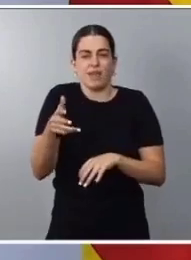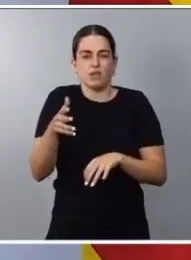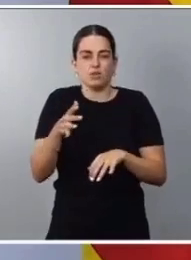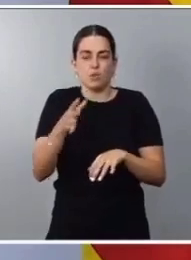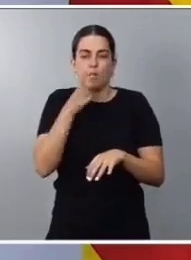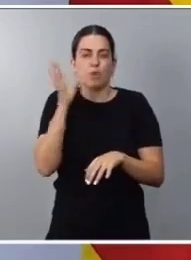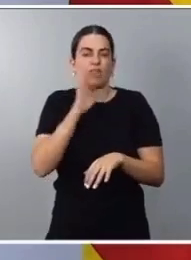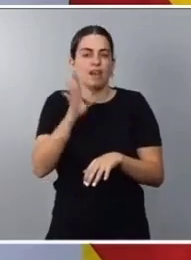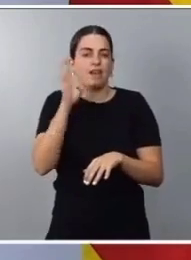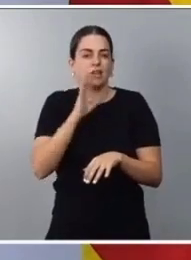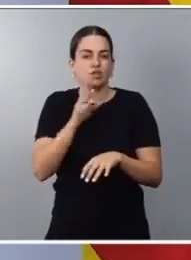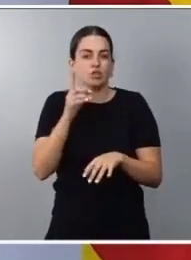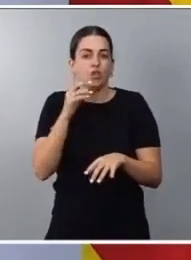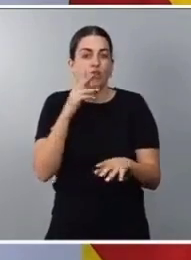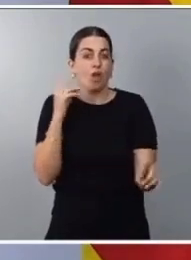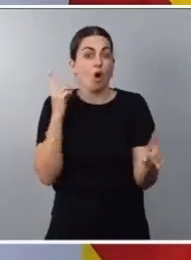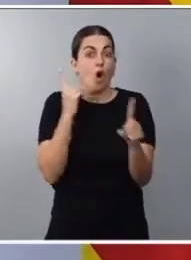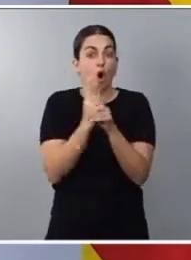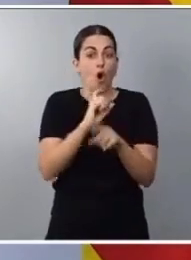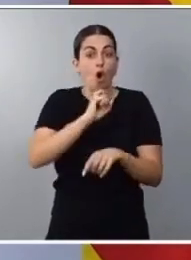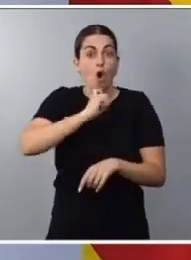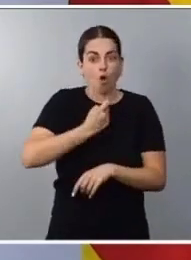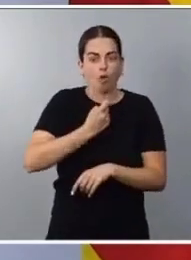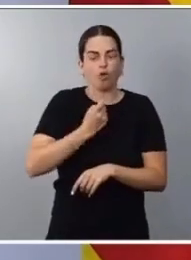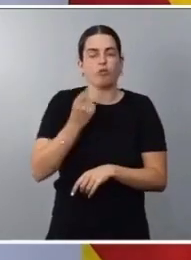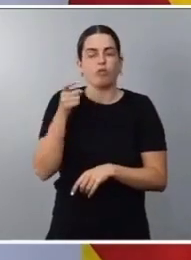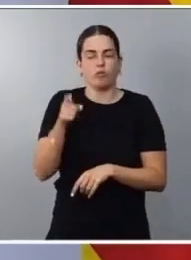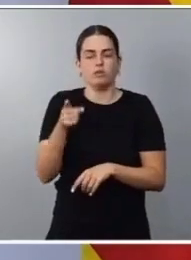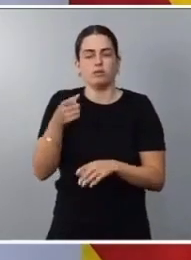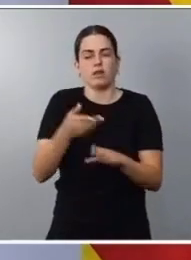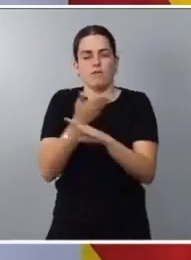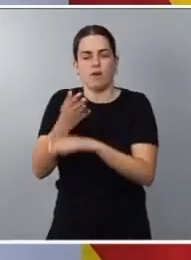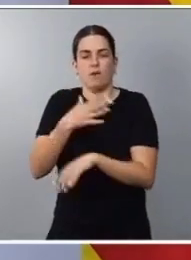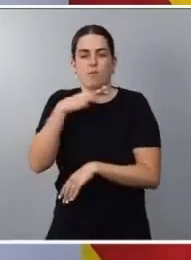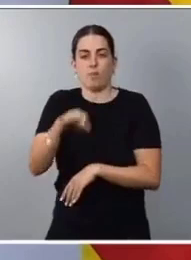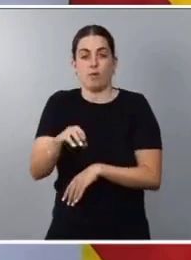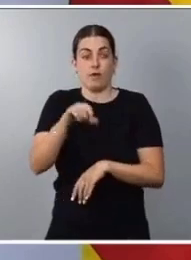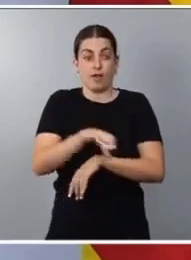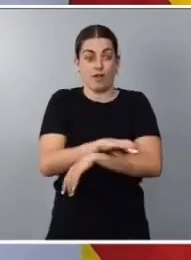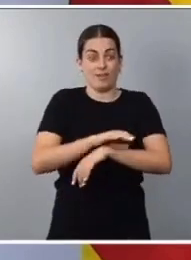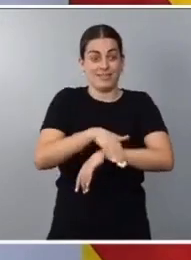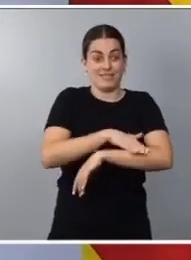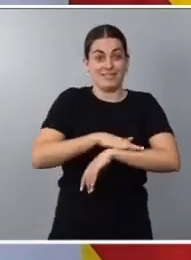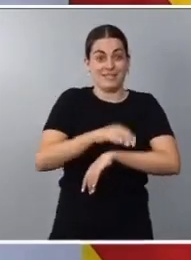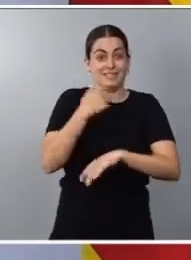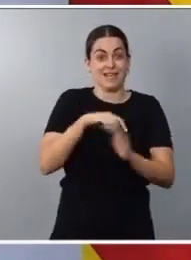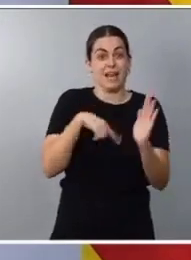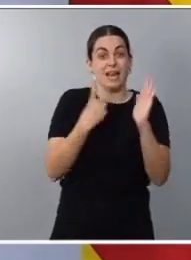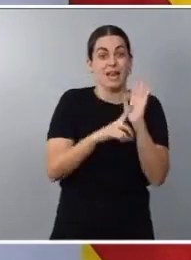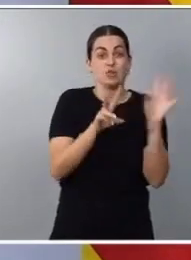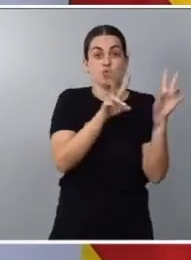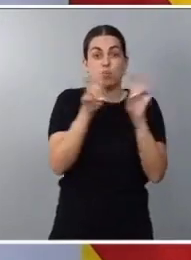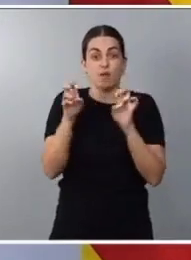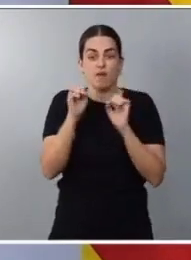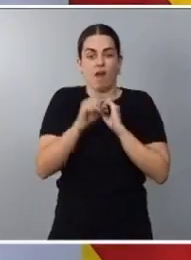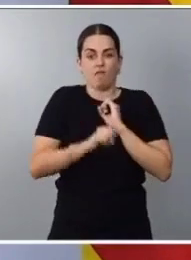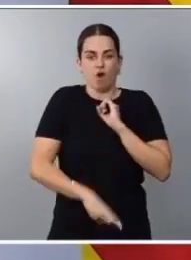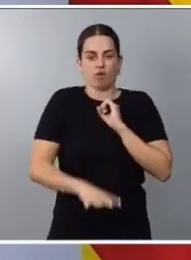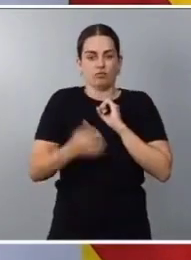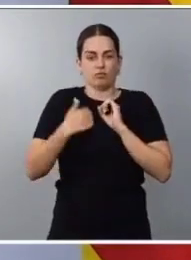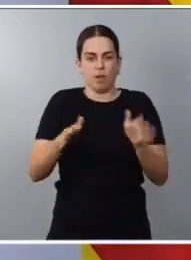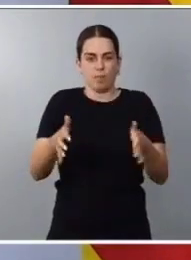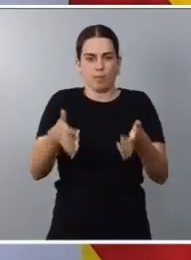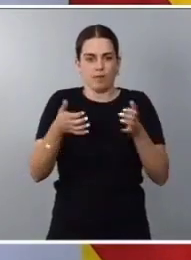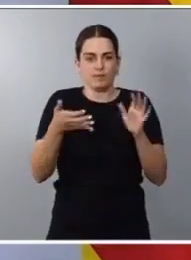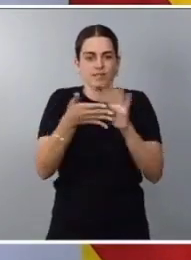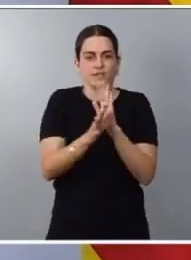Hoy también aprobamos en el Consejo de Ministros y Ministras la nueva ley del aborto. Es una ley